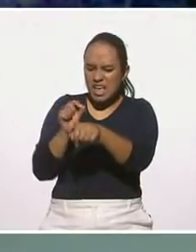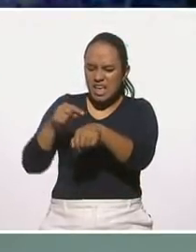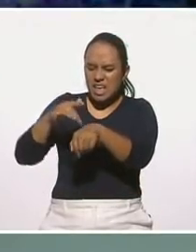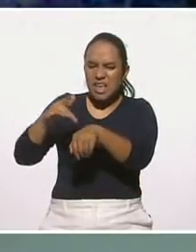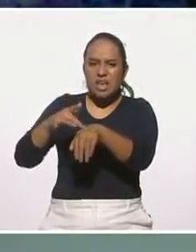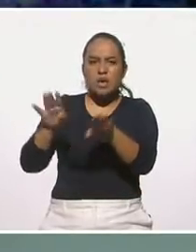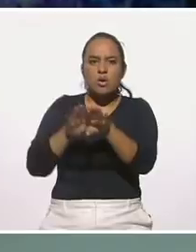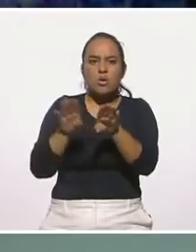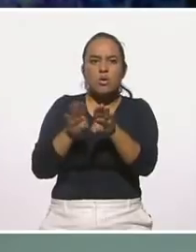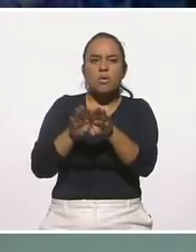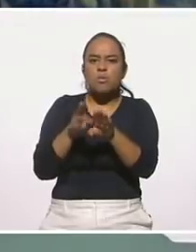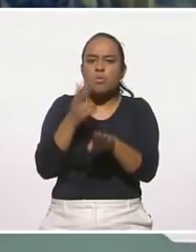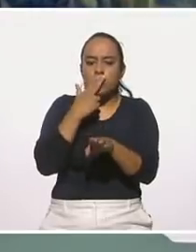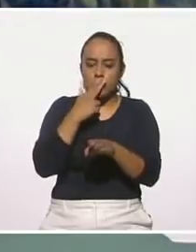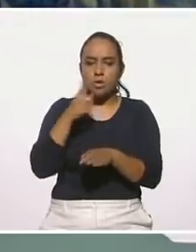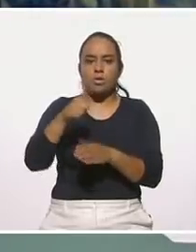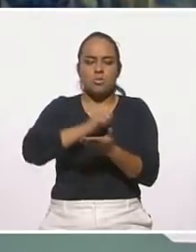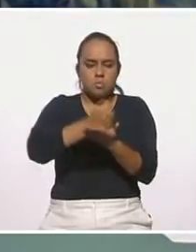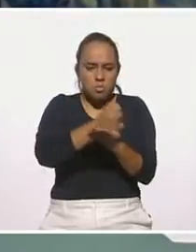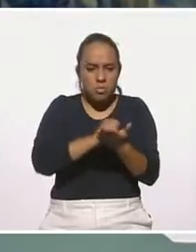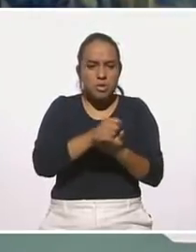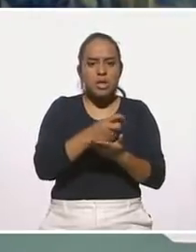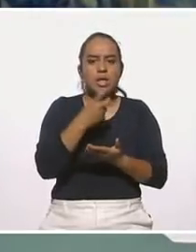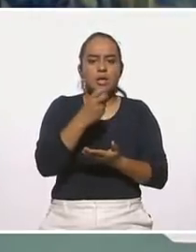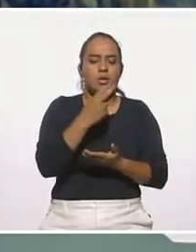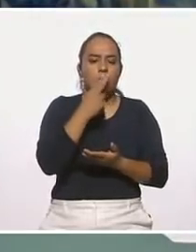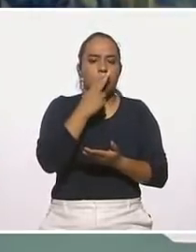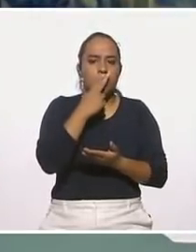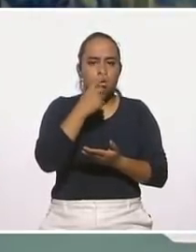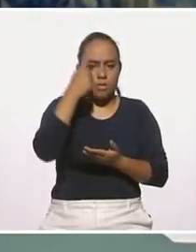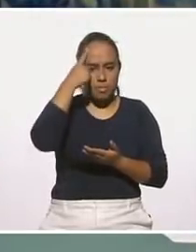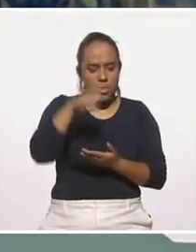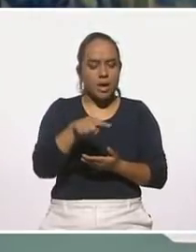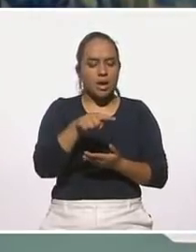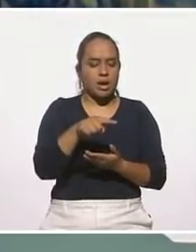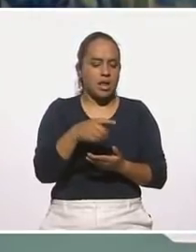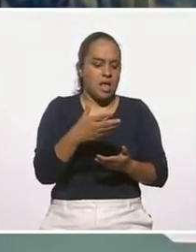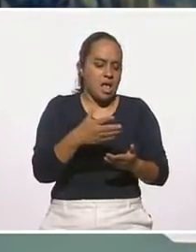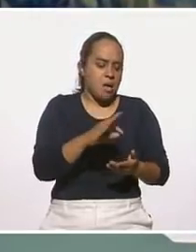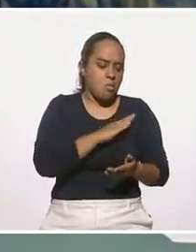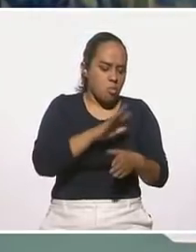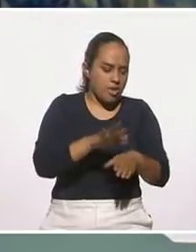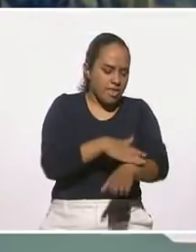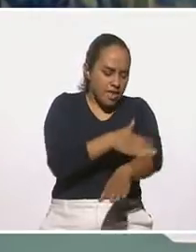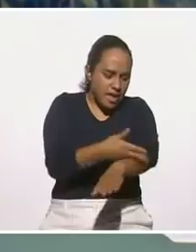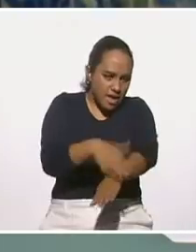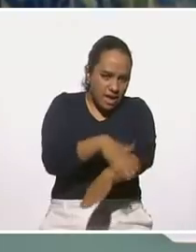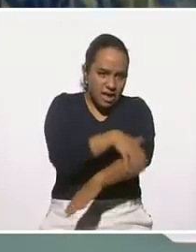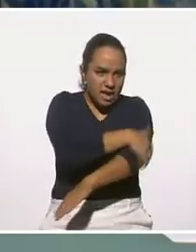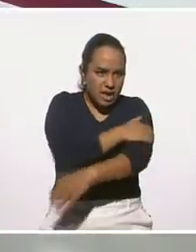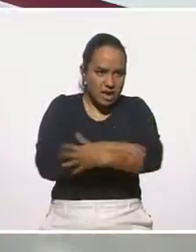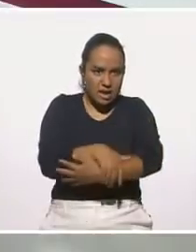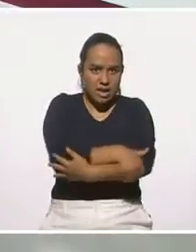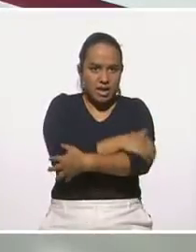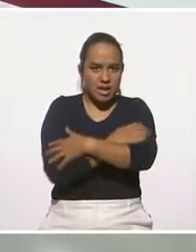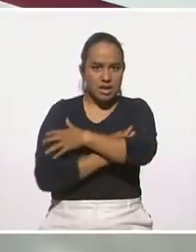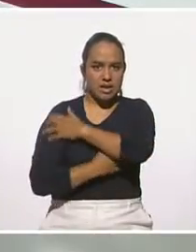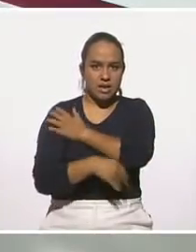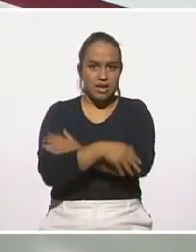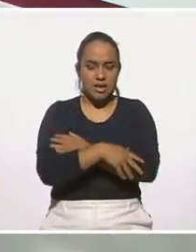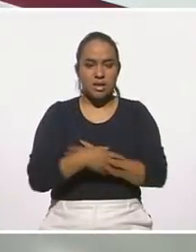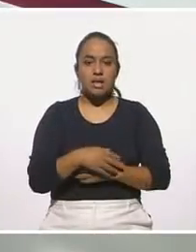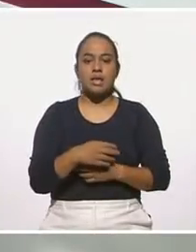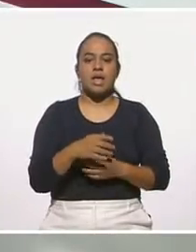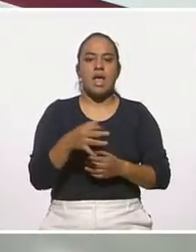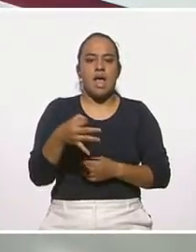muelen y sirven para forraje, sirven para hacer cremas, sirven para hacer champú, para